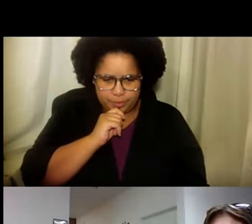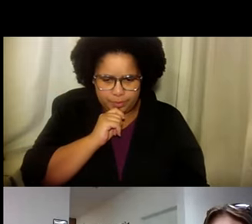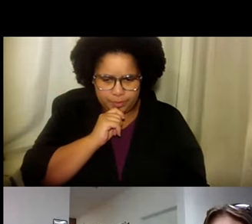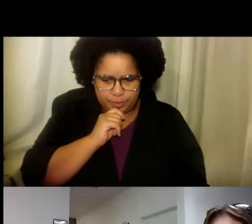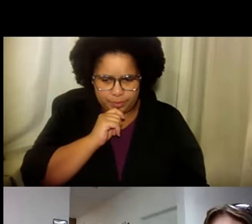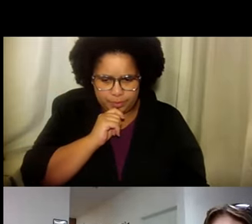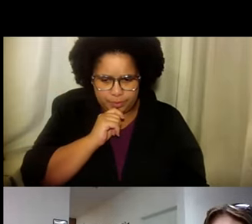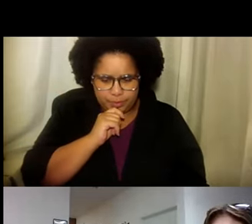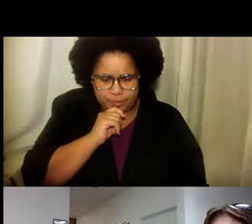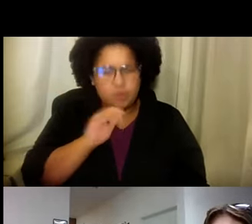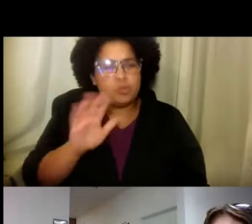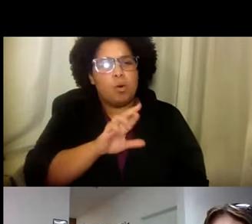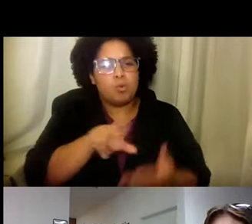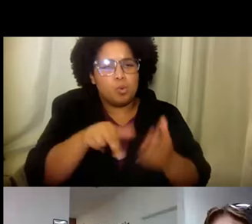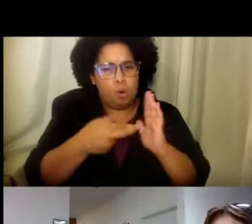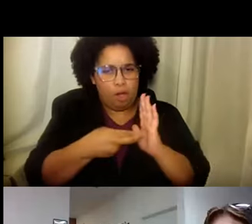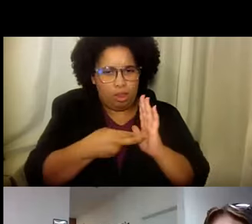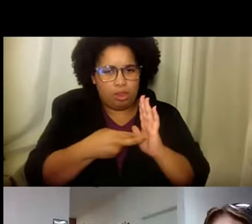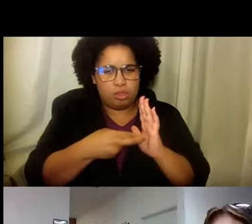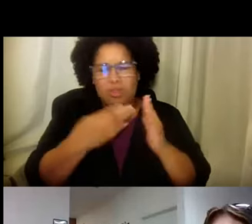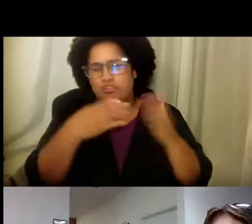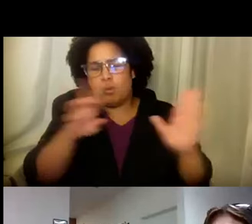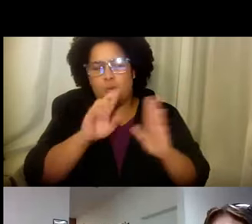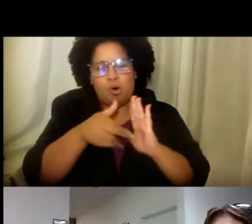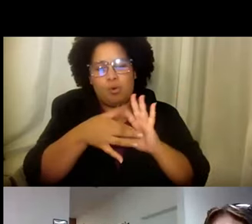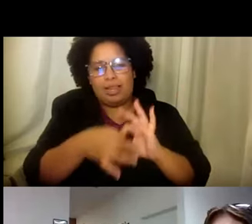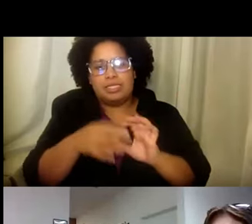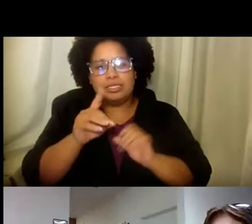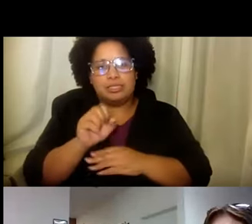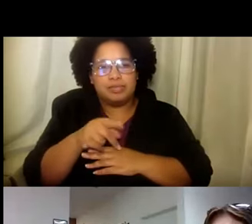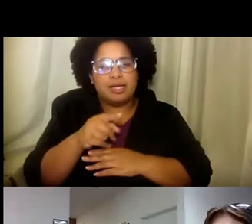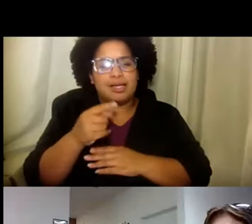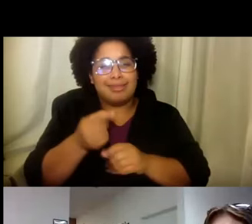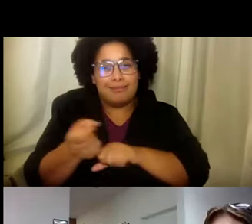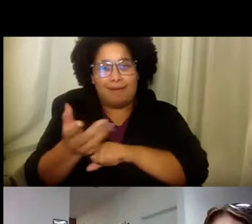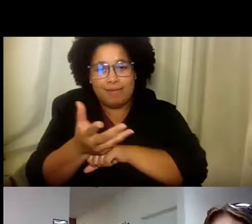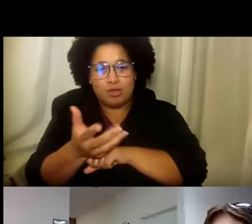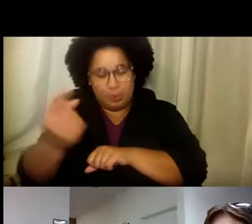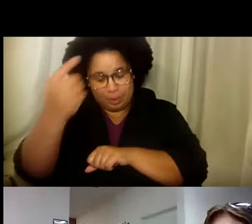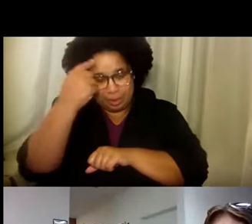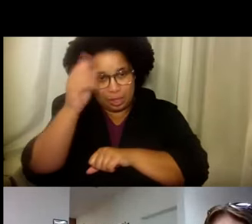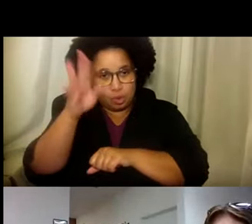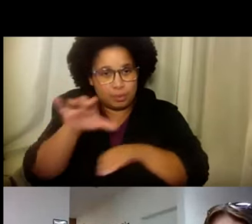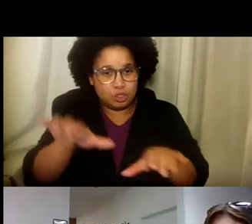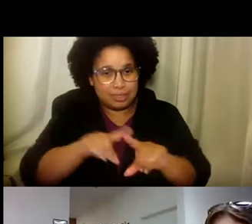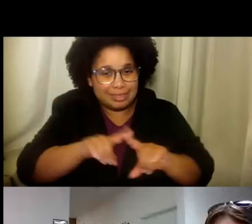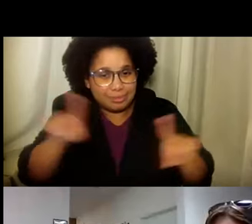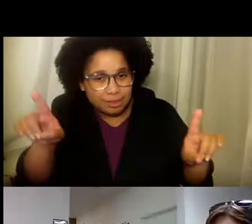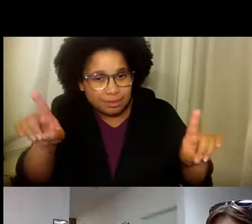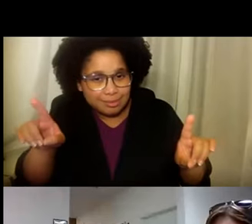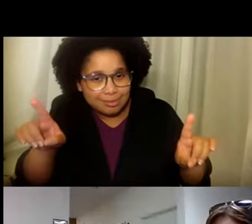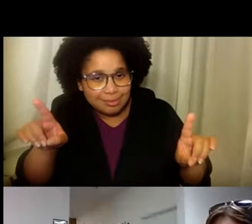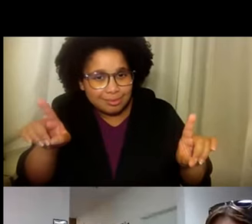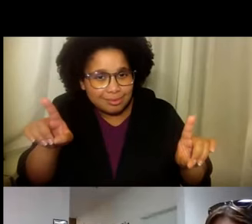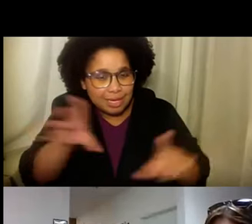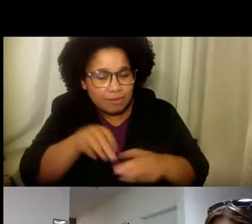¿Cómo es que este papel. De profesional. De soporte directo. ¿Cómo es que va a cambiar. En el próximo par de años. Tal vez. Próximos cinco años.